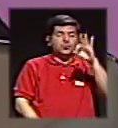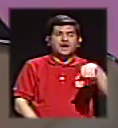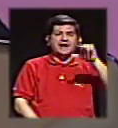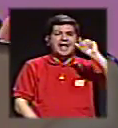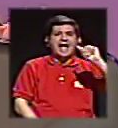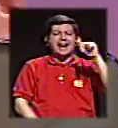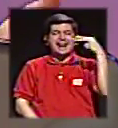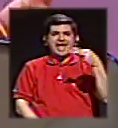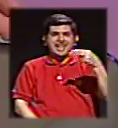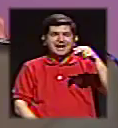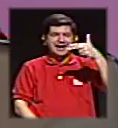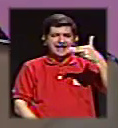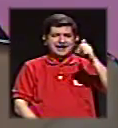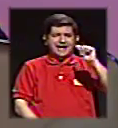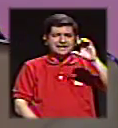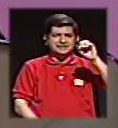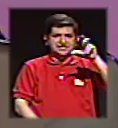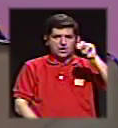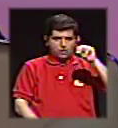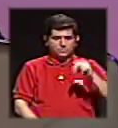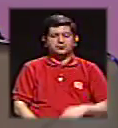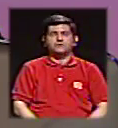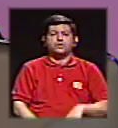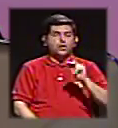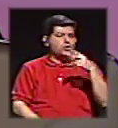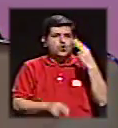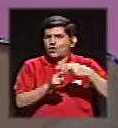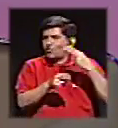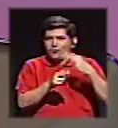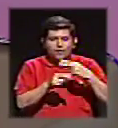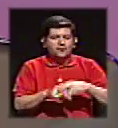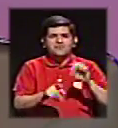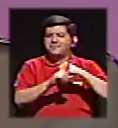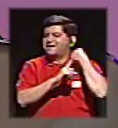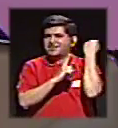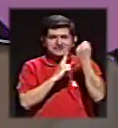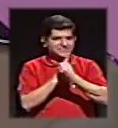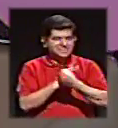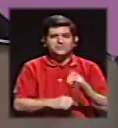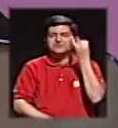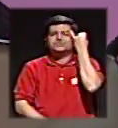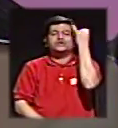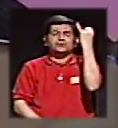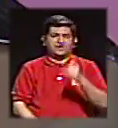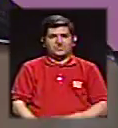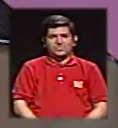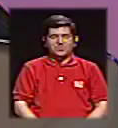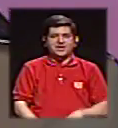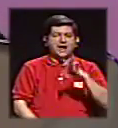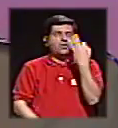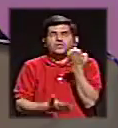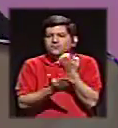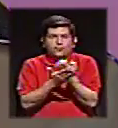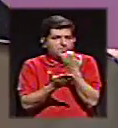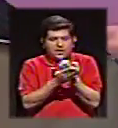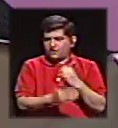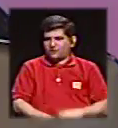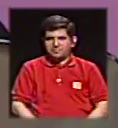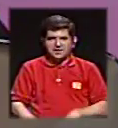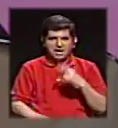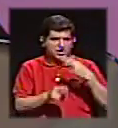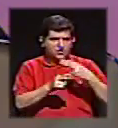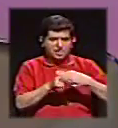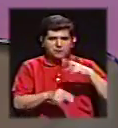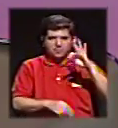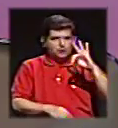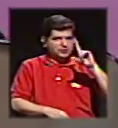ejemplo, que no la nombra por su posición ideológica en términos económicos. Es decir, no la nombró